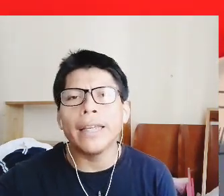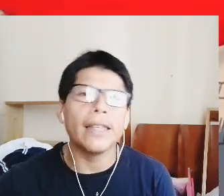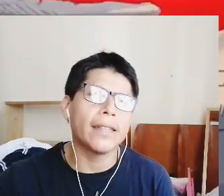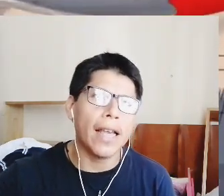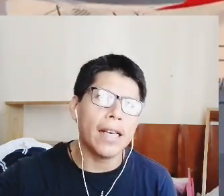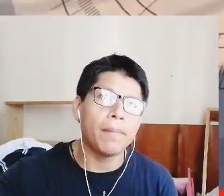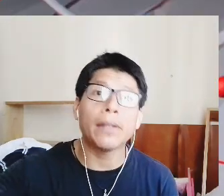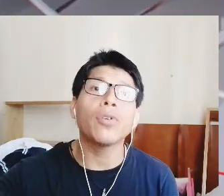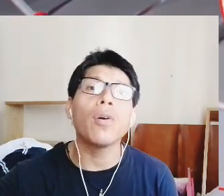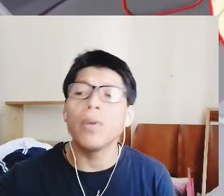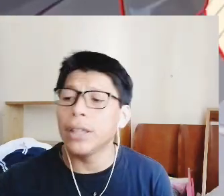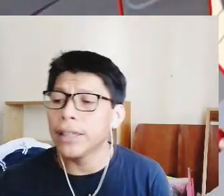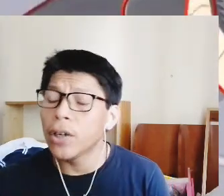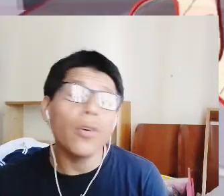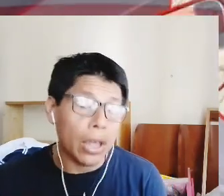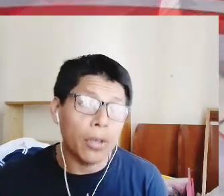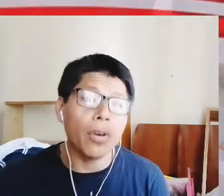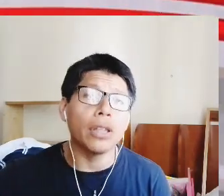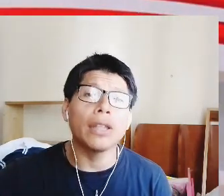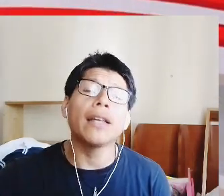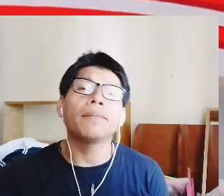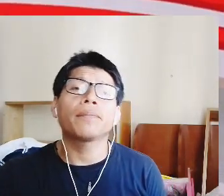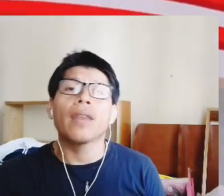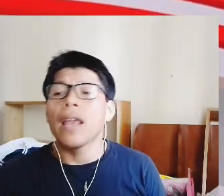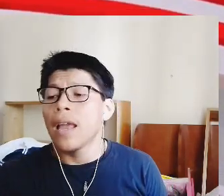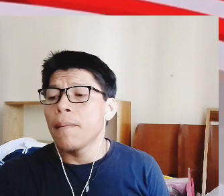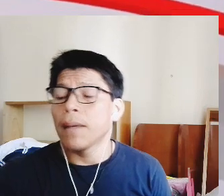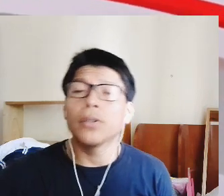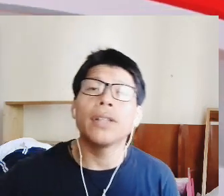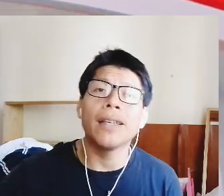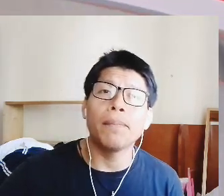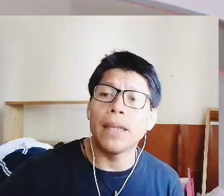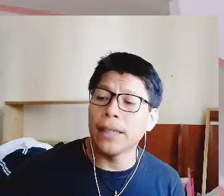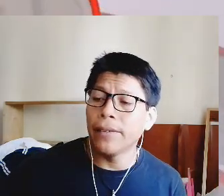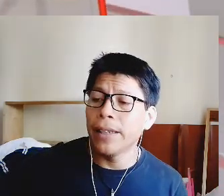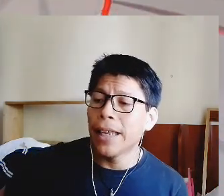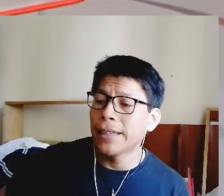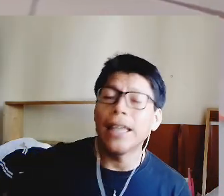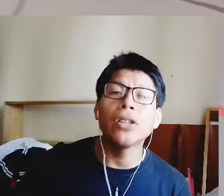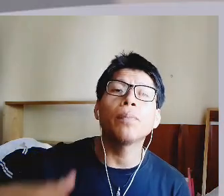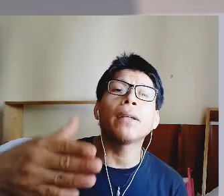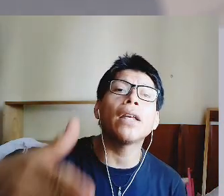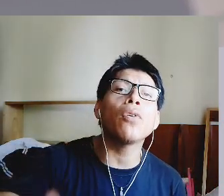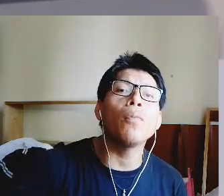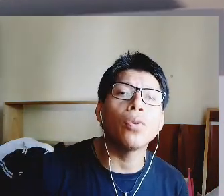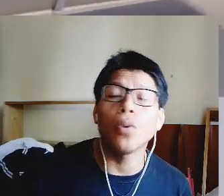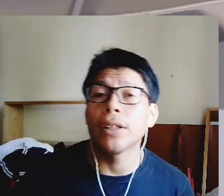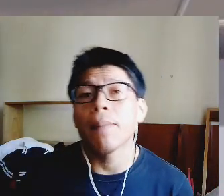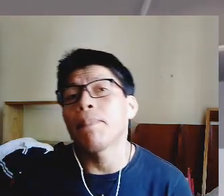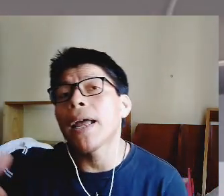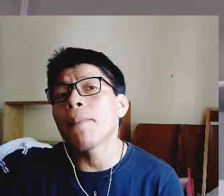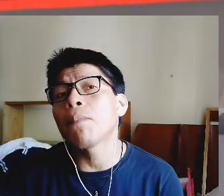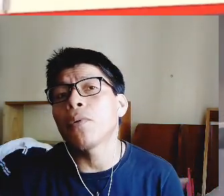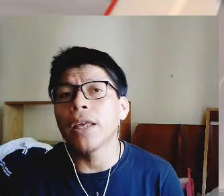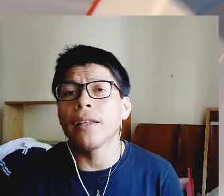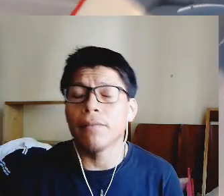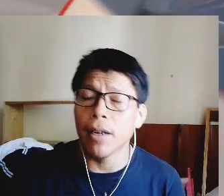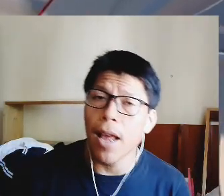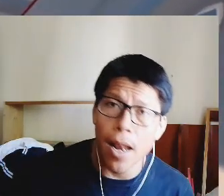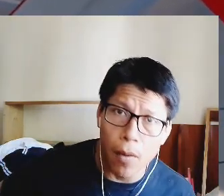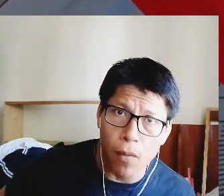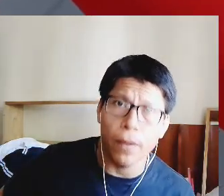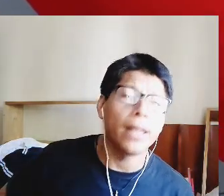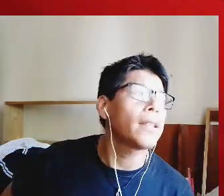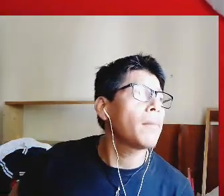volvió a ingresar pasó como incógnita pasó desapercibida se hizo pasar como turista para poder